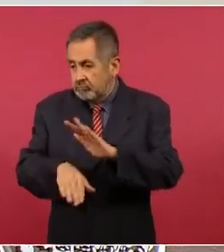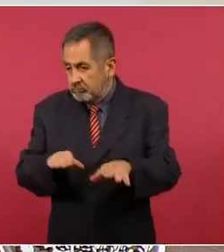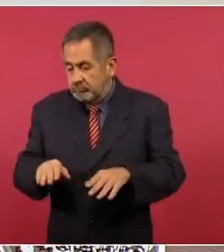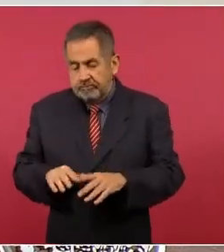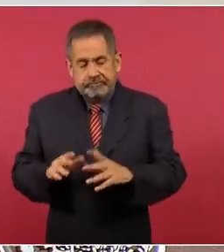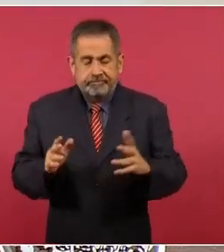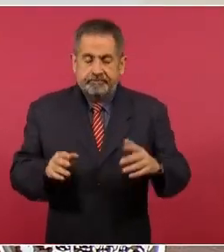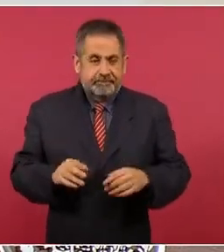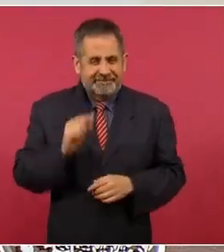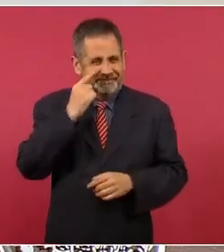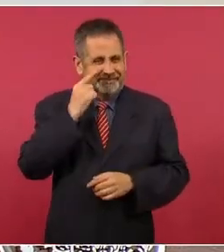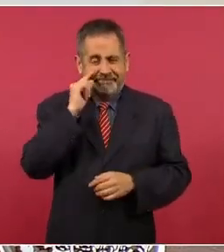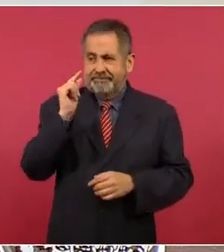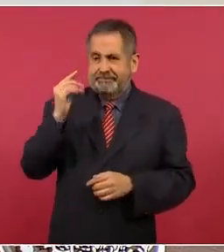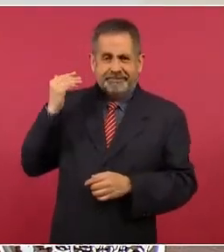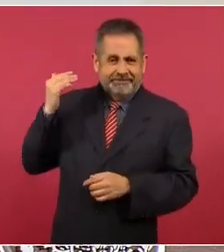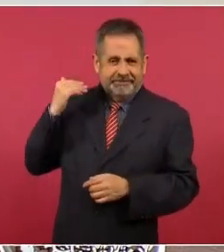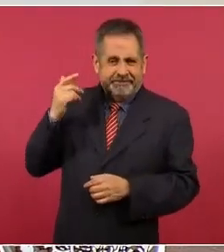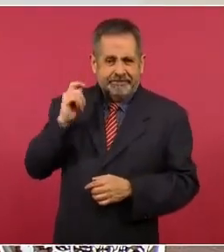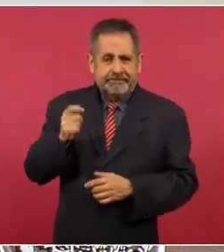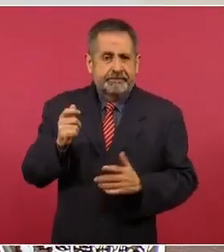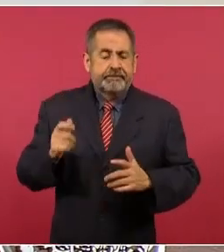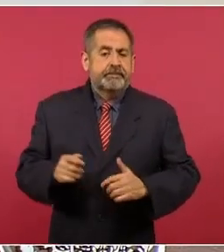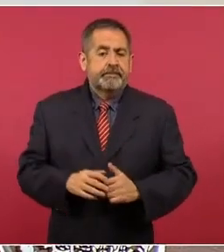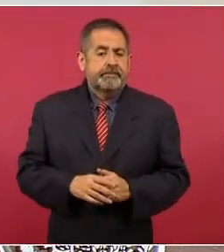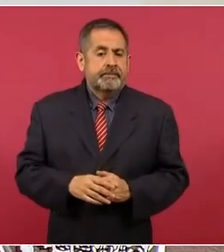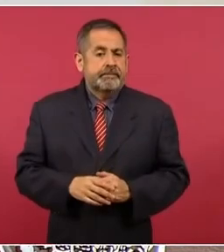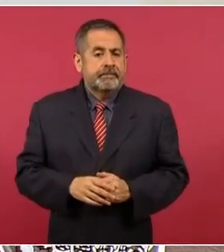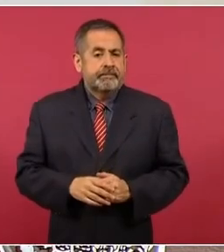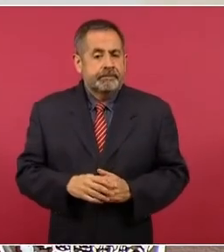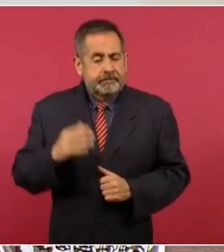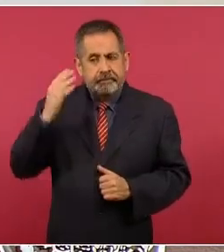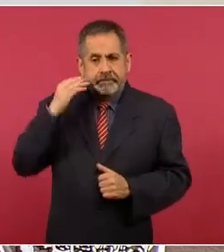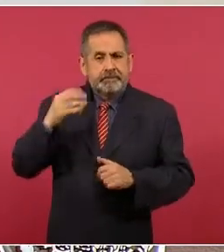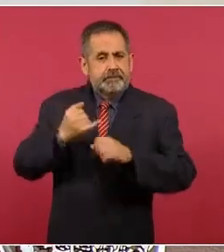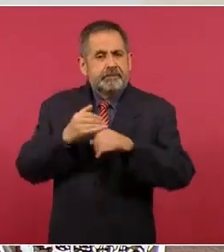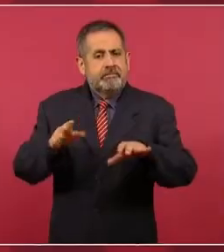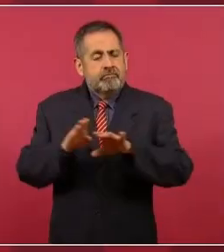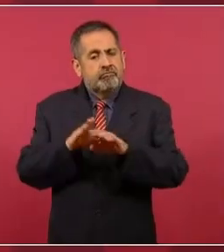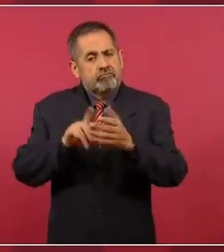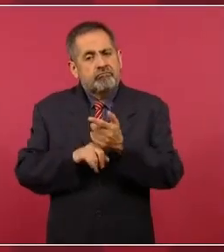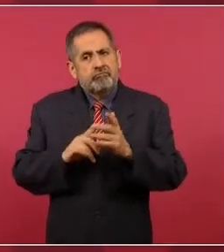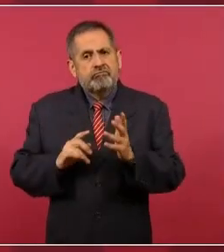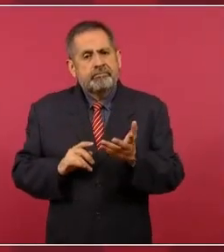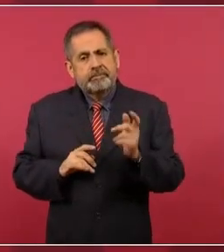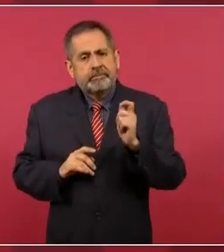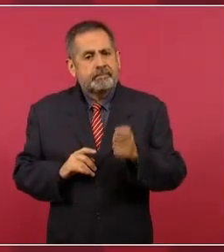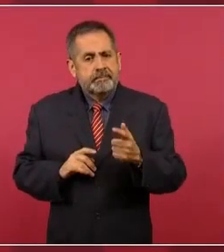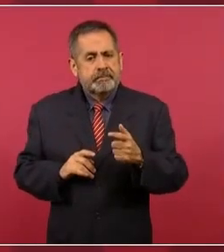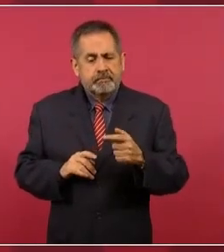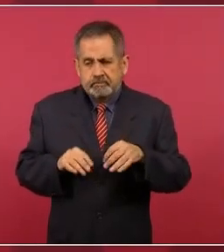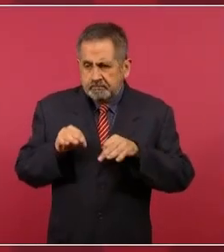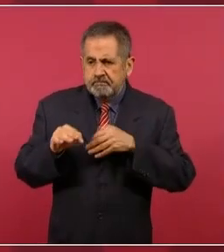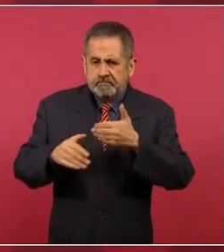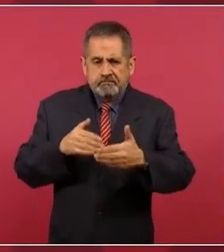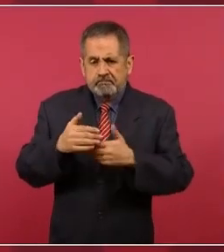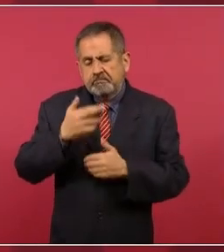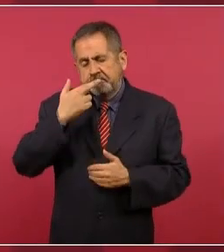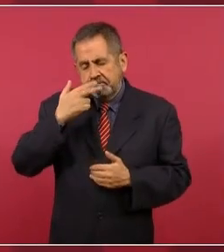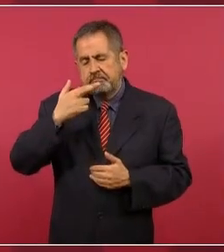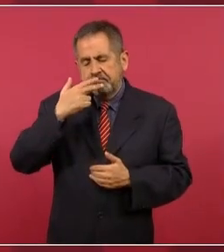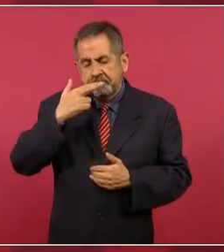poco se informó de cómo vamos avanzando.